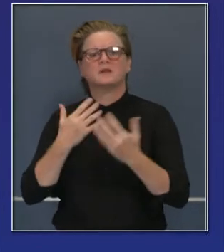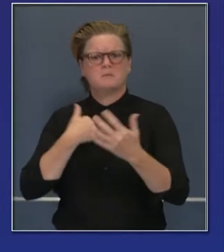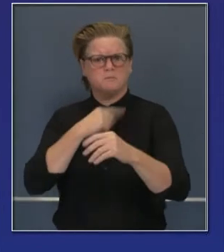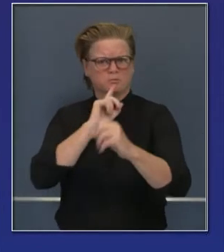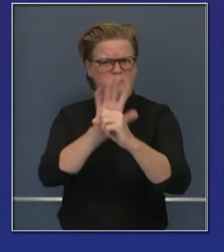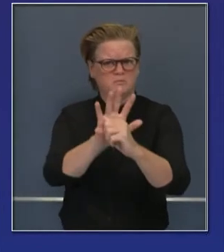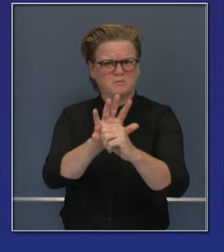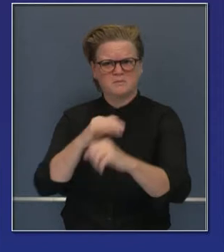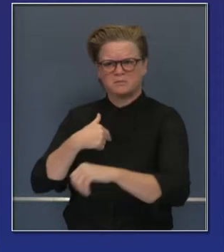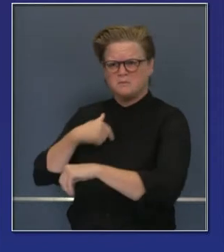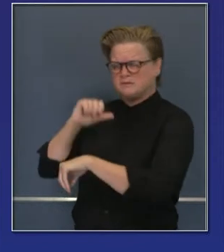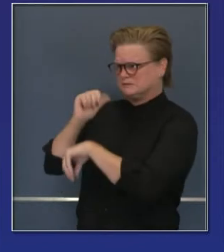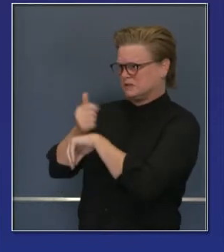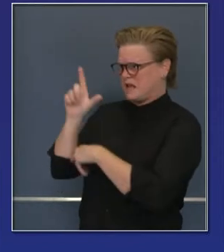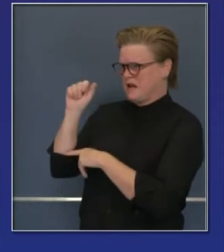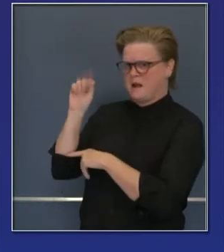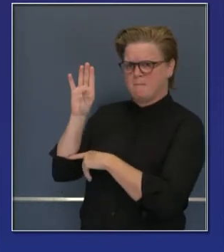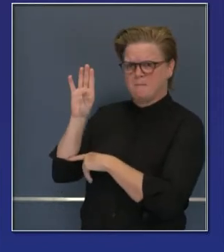inicio de esta pandemia,